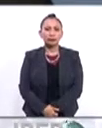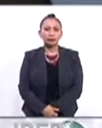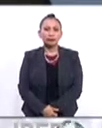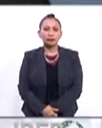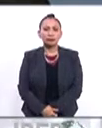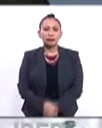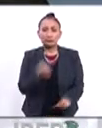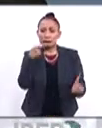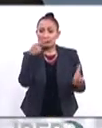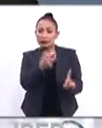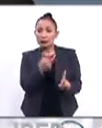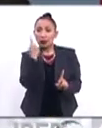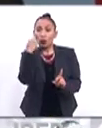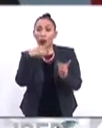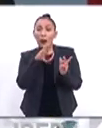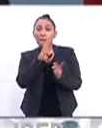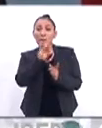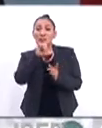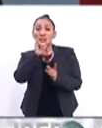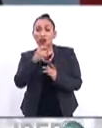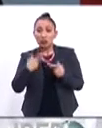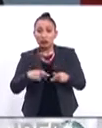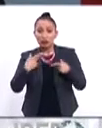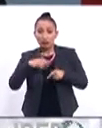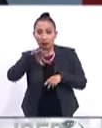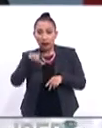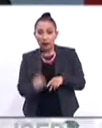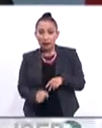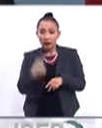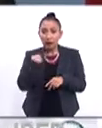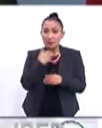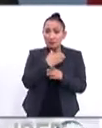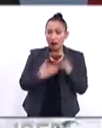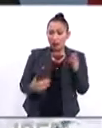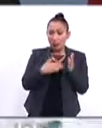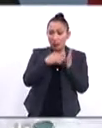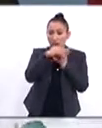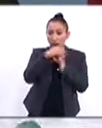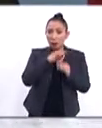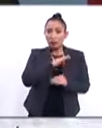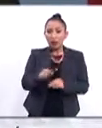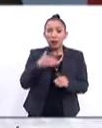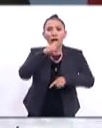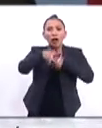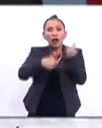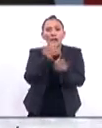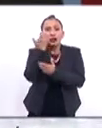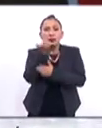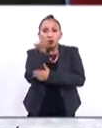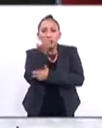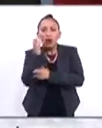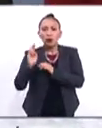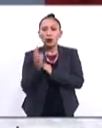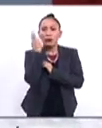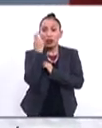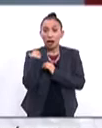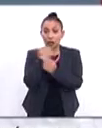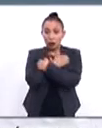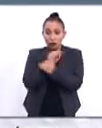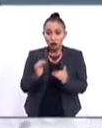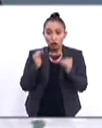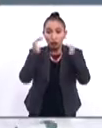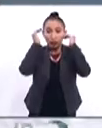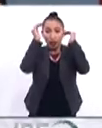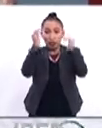De 1,1 miliardos de personas en África, 500,000 tienen que ir a la educación Pero la educación superior, estos